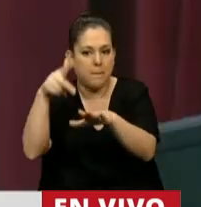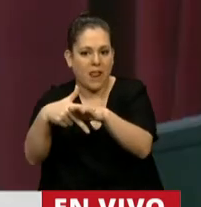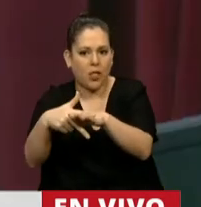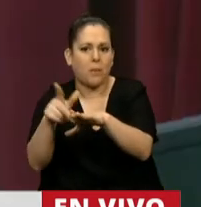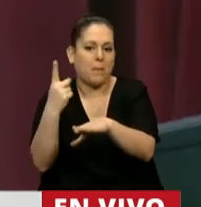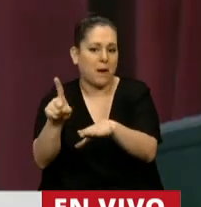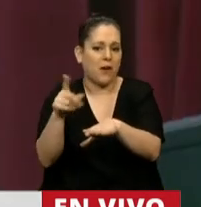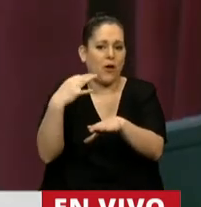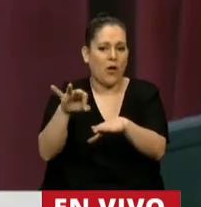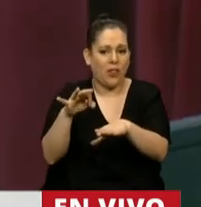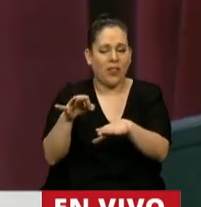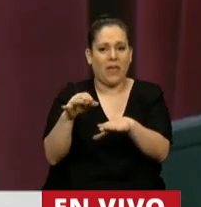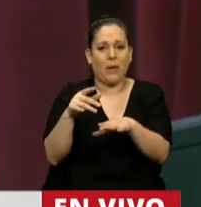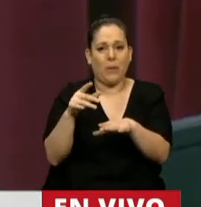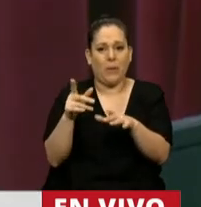redondeando.